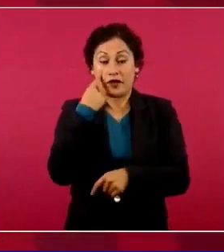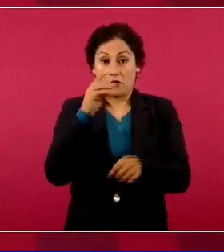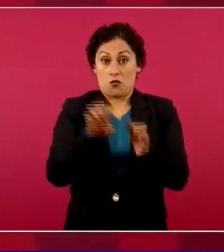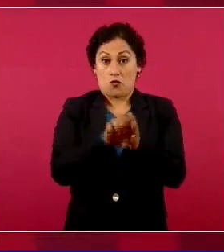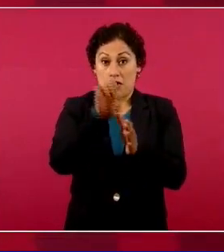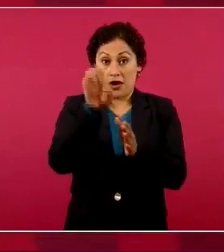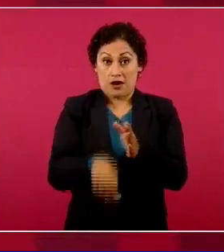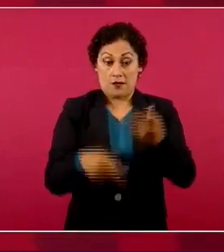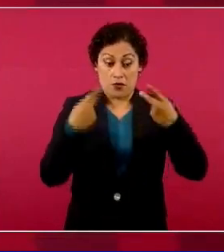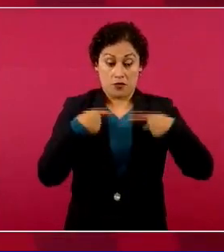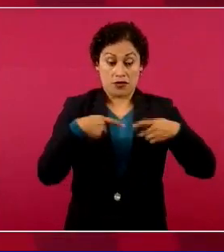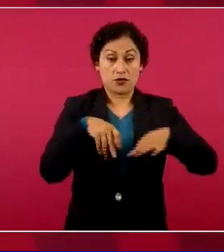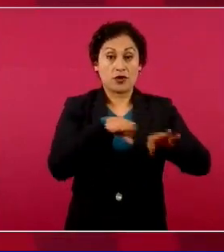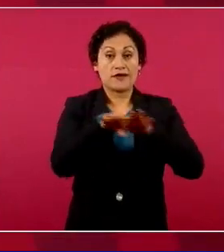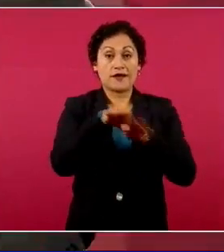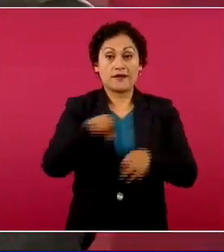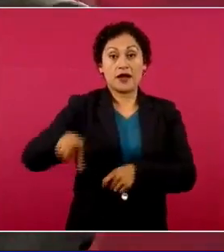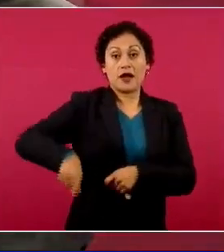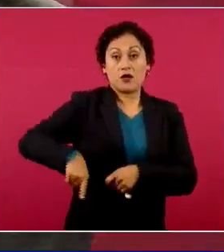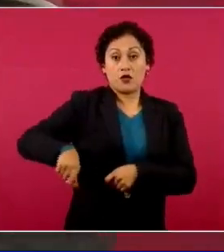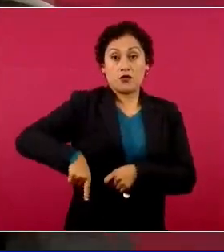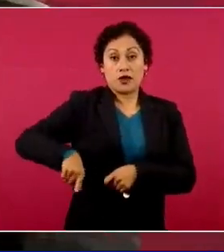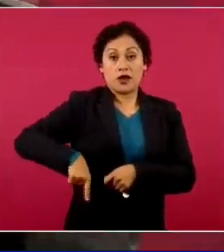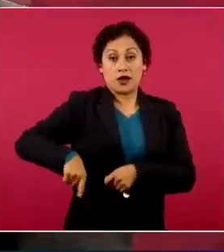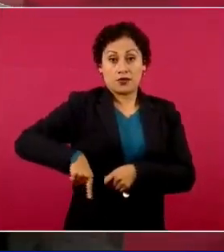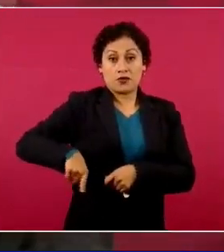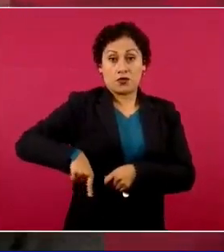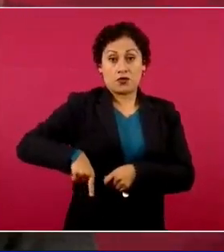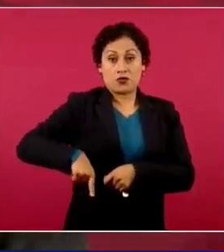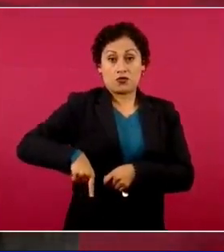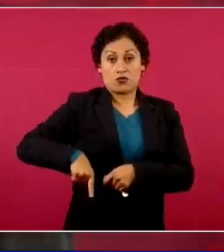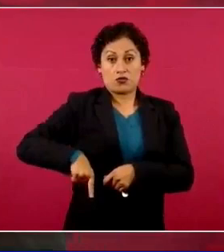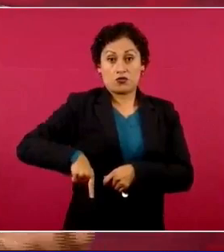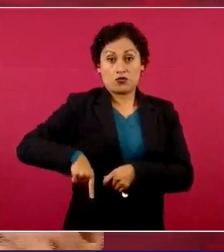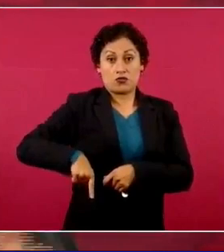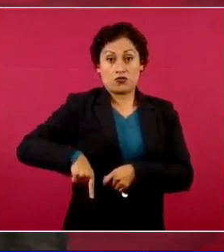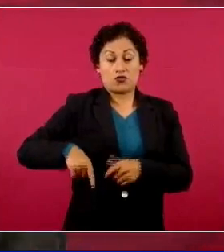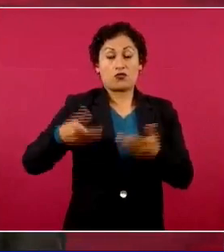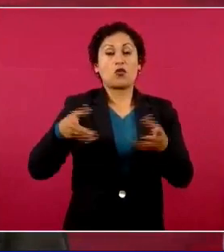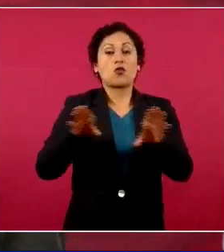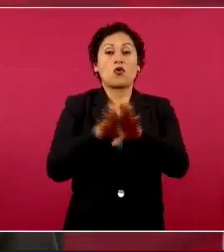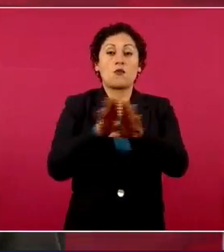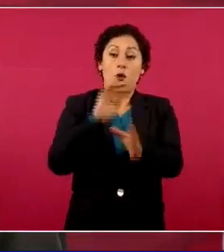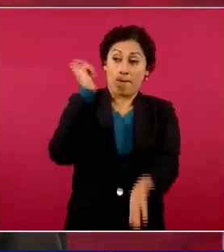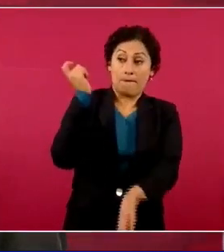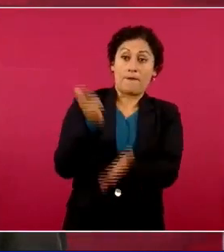de lo que se establece en un avalúo.